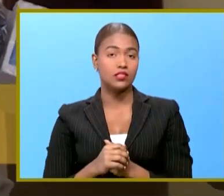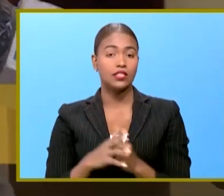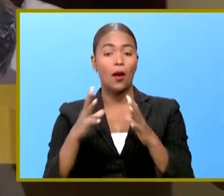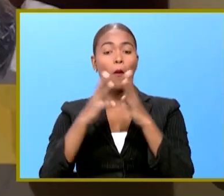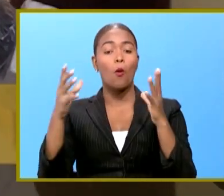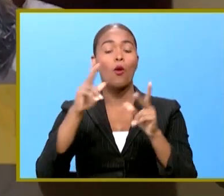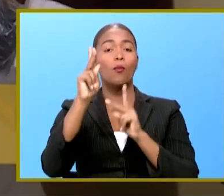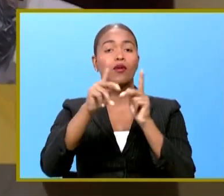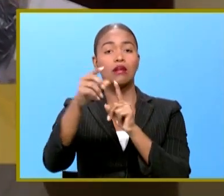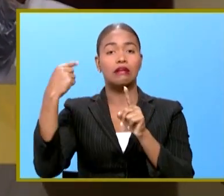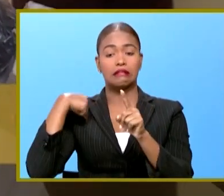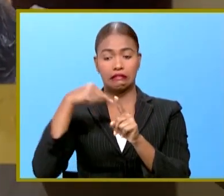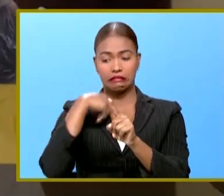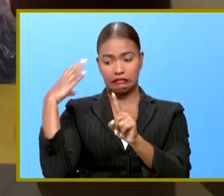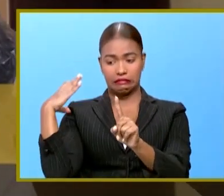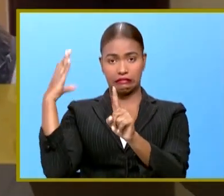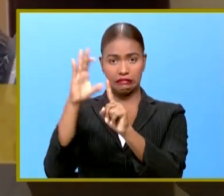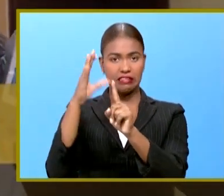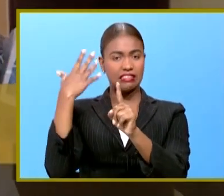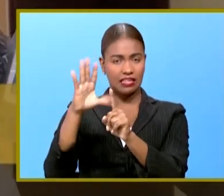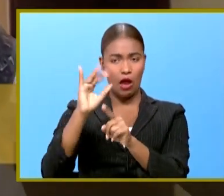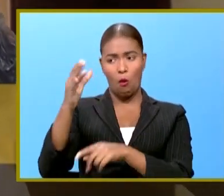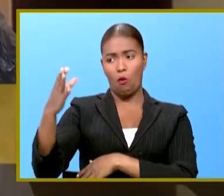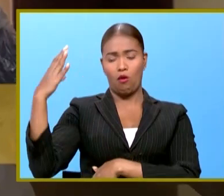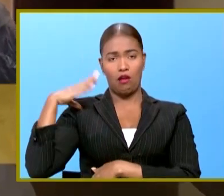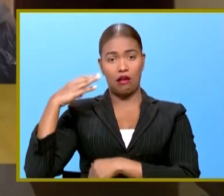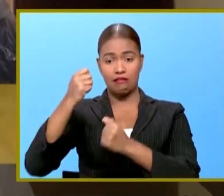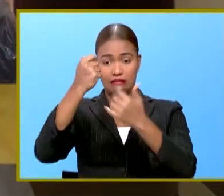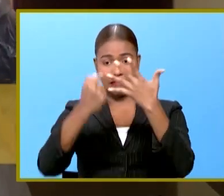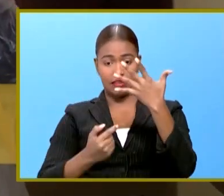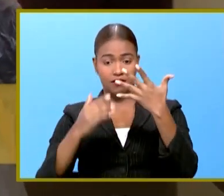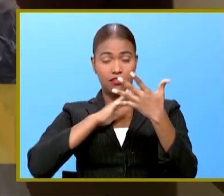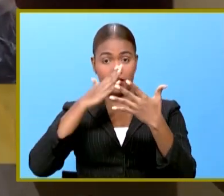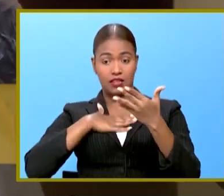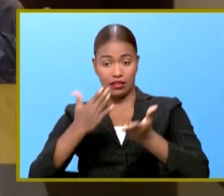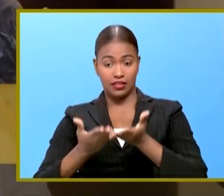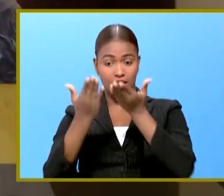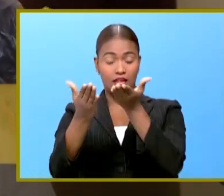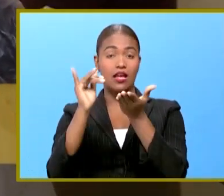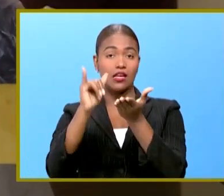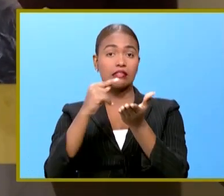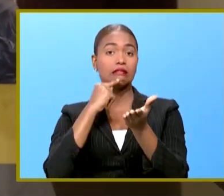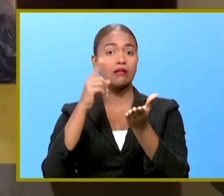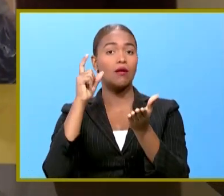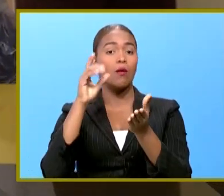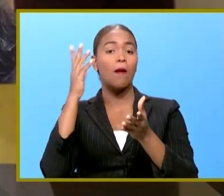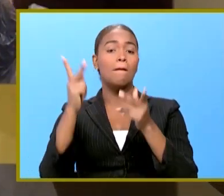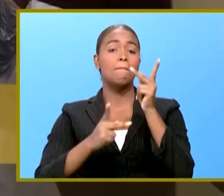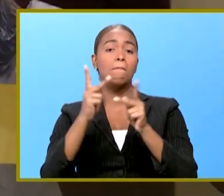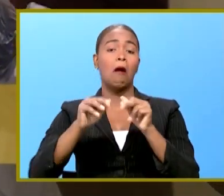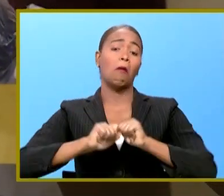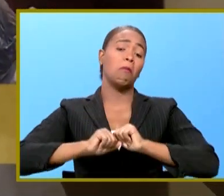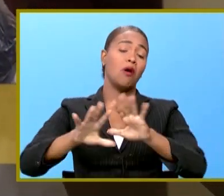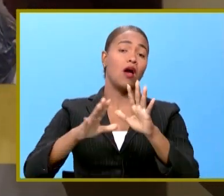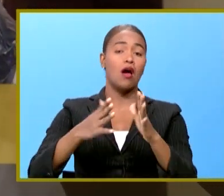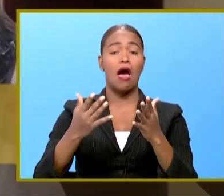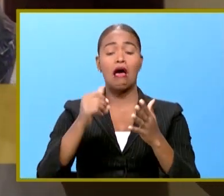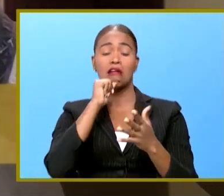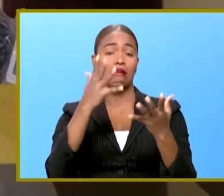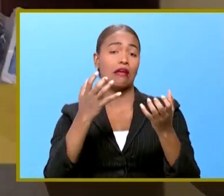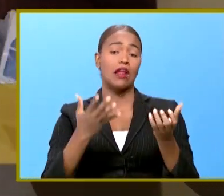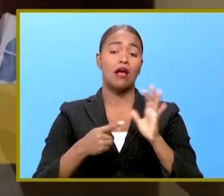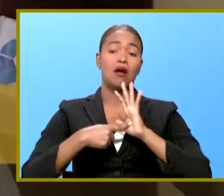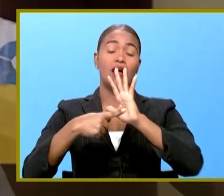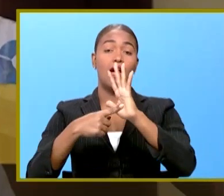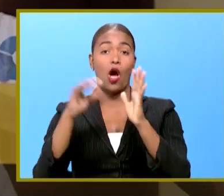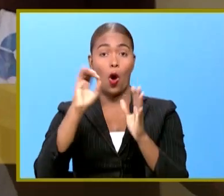funcionarios, los que somos funcionarios, entregar también las declaraciones juradas, también hay muchos que se descuidan, no las quieren entregar y si